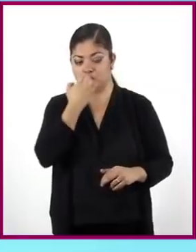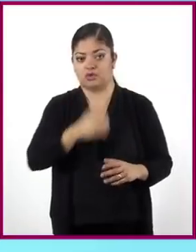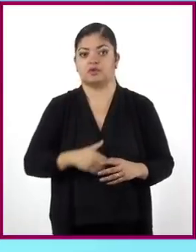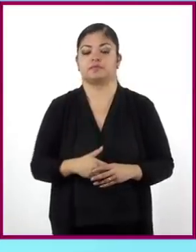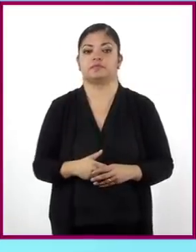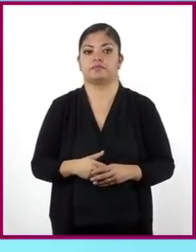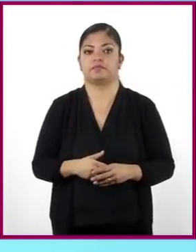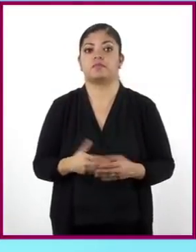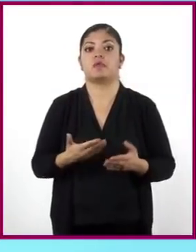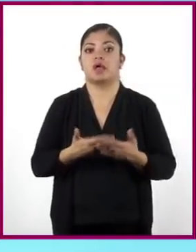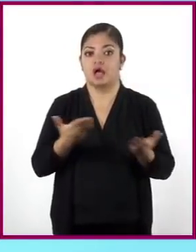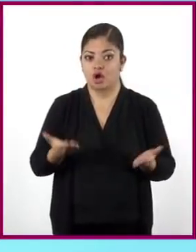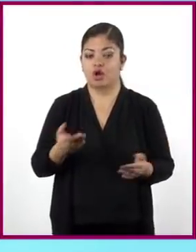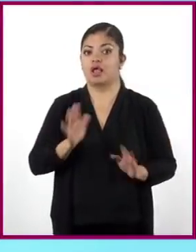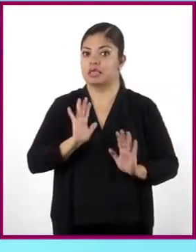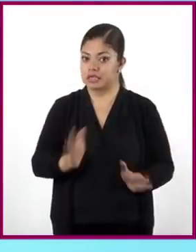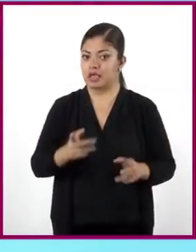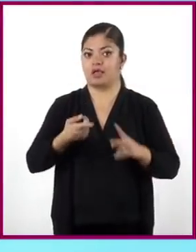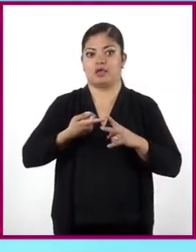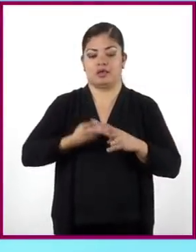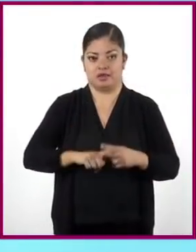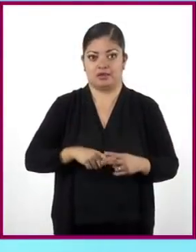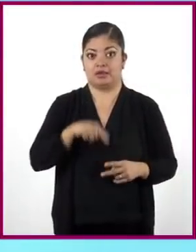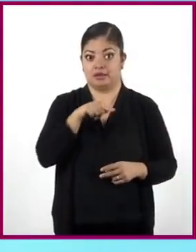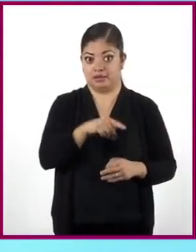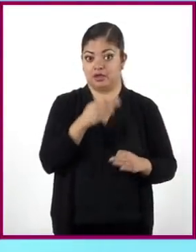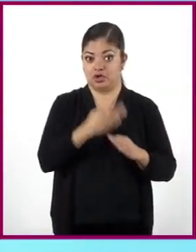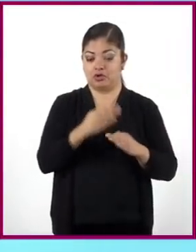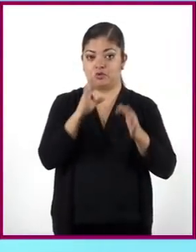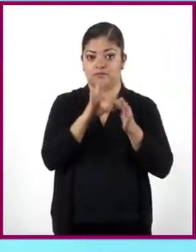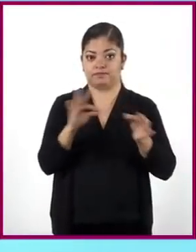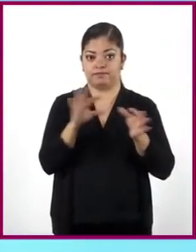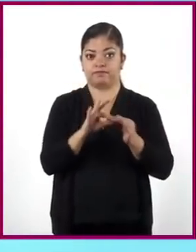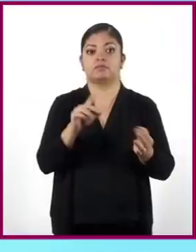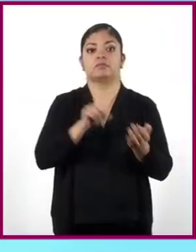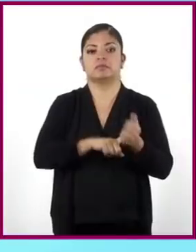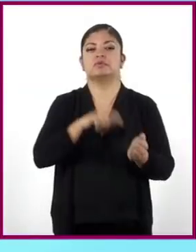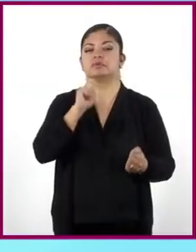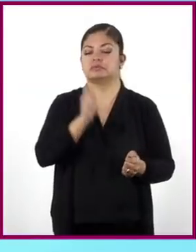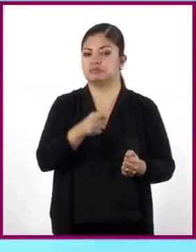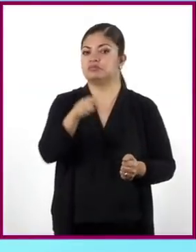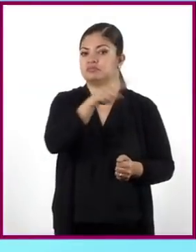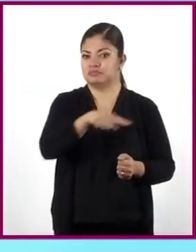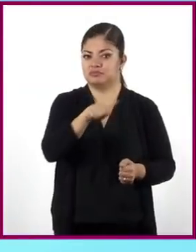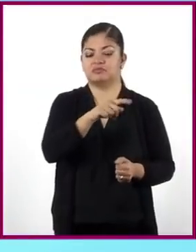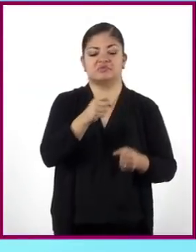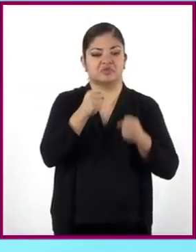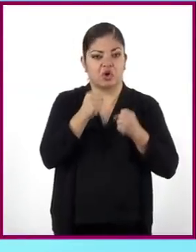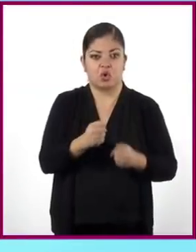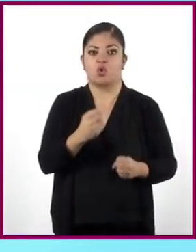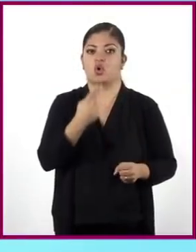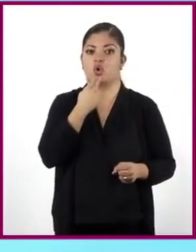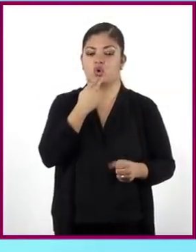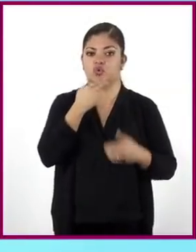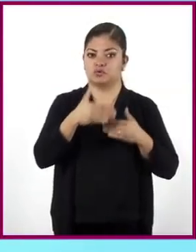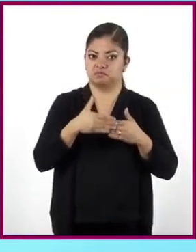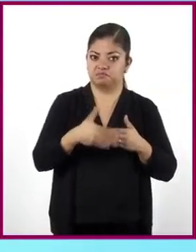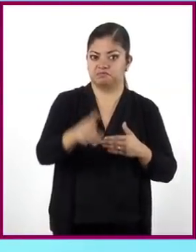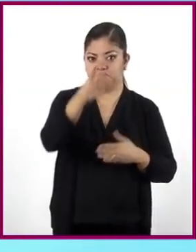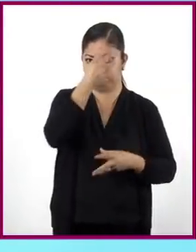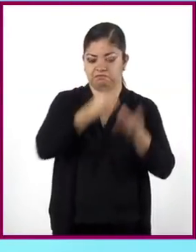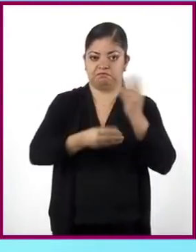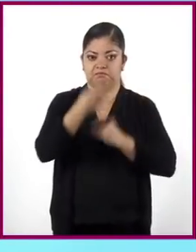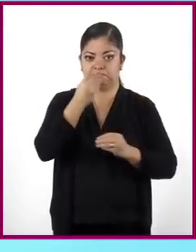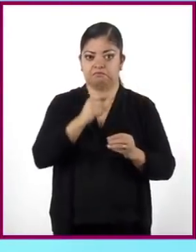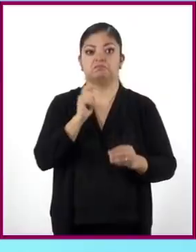Ahora sí, entremos en materia. En esta sesión estudiarán algo que seguramente usarán mucho en su trayecto formativo.